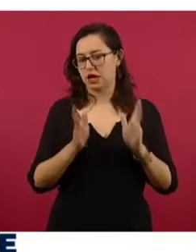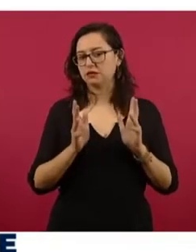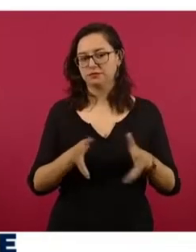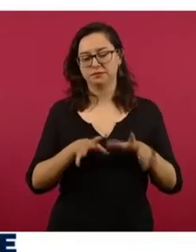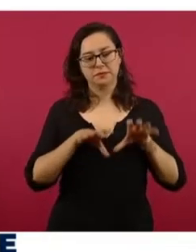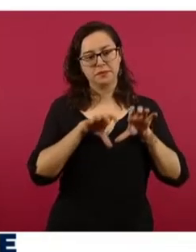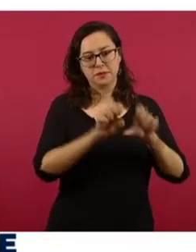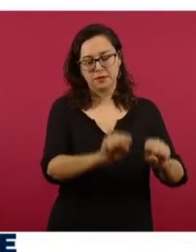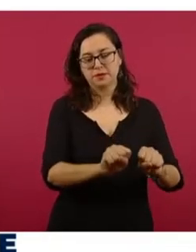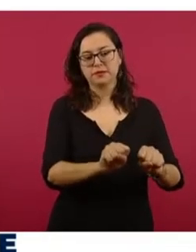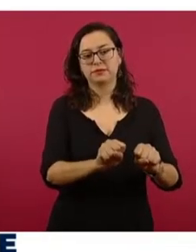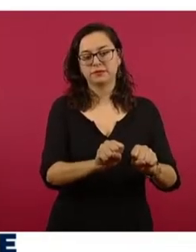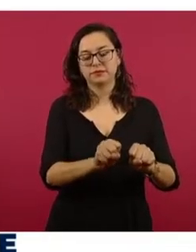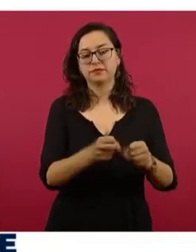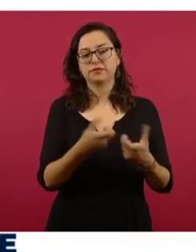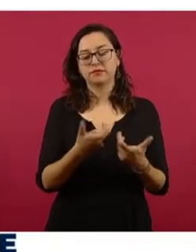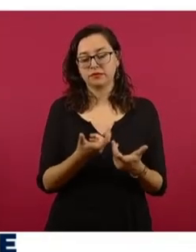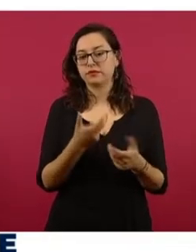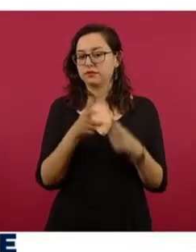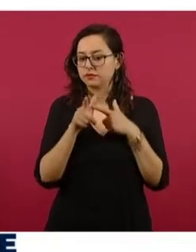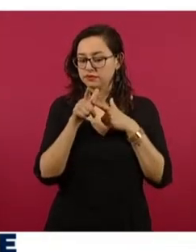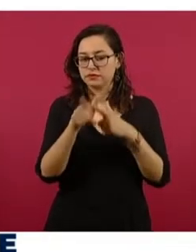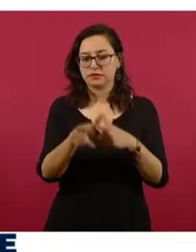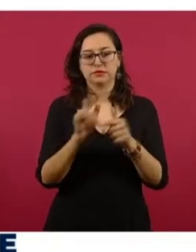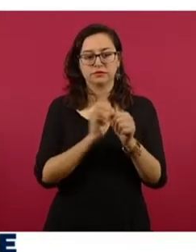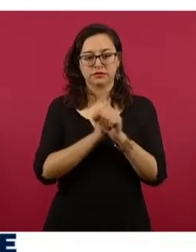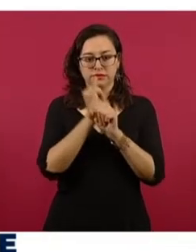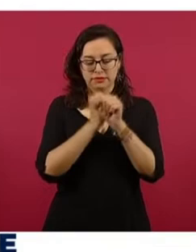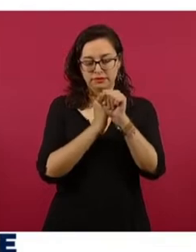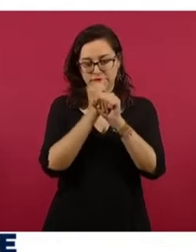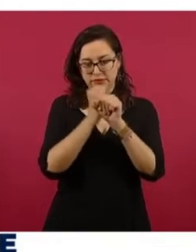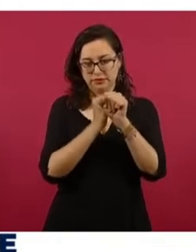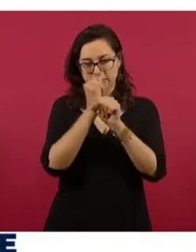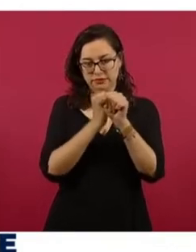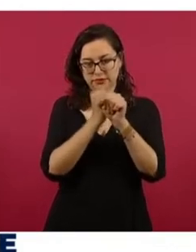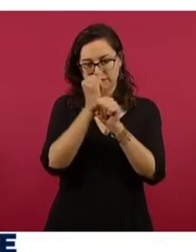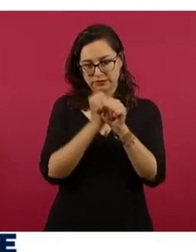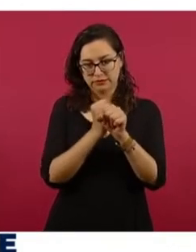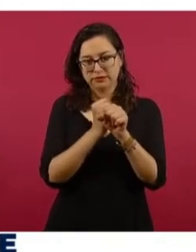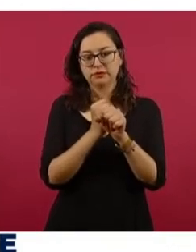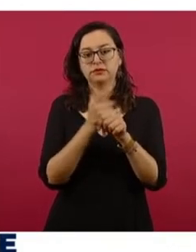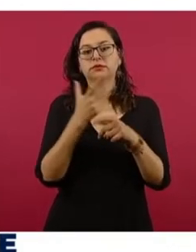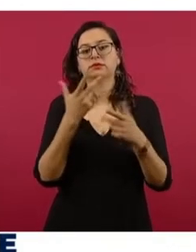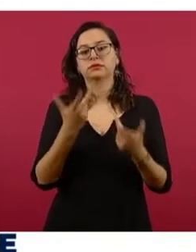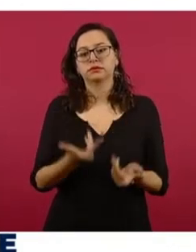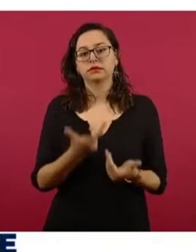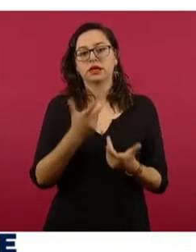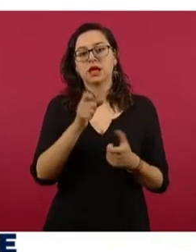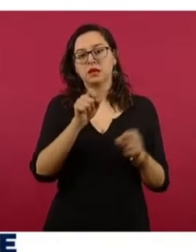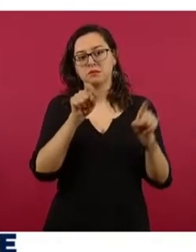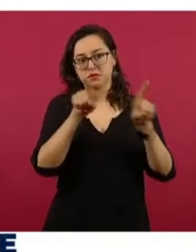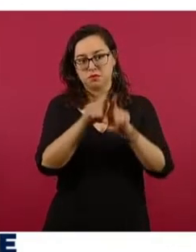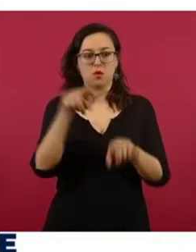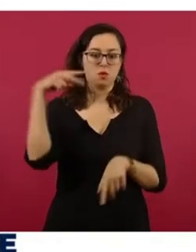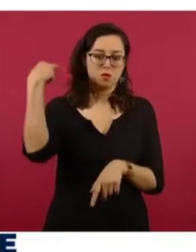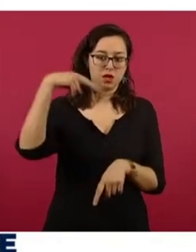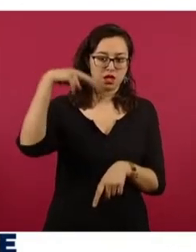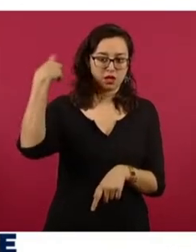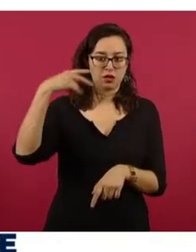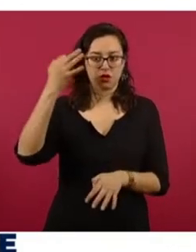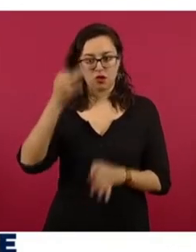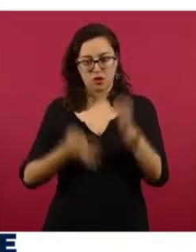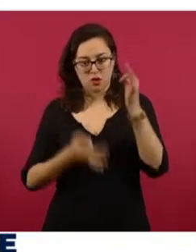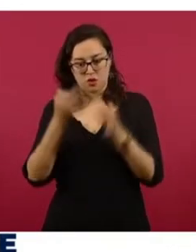Veracruz. Se sigue investigando, hay una estrecha colaboración con la Fiscalía General de Justicia de Veracruz